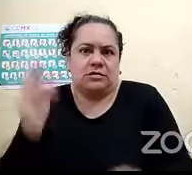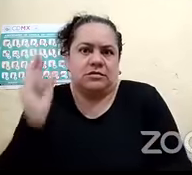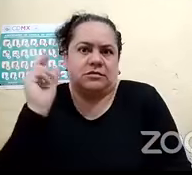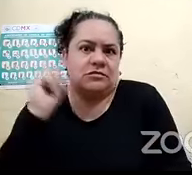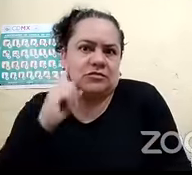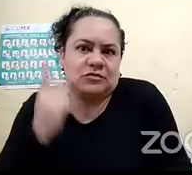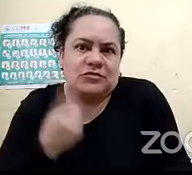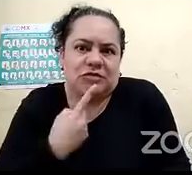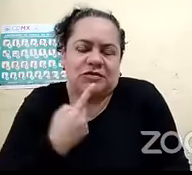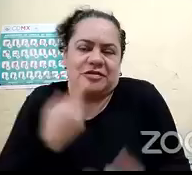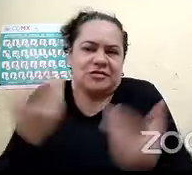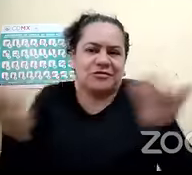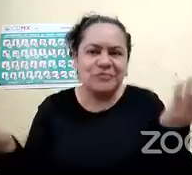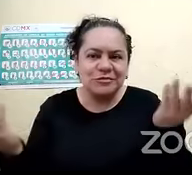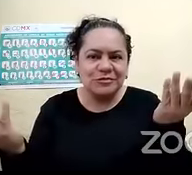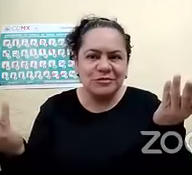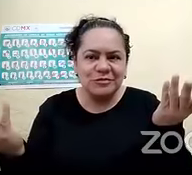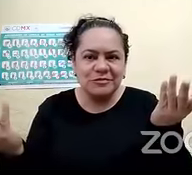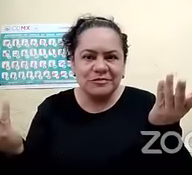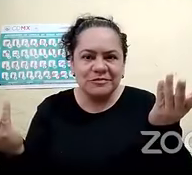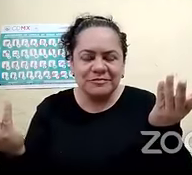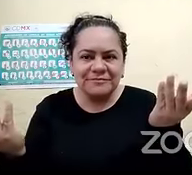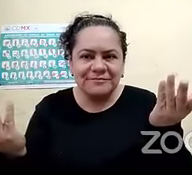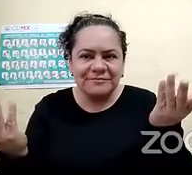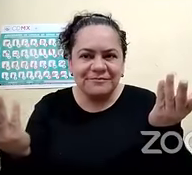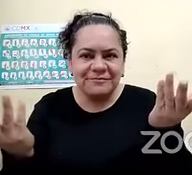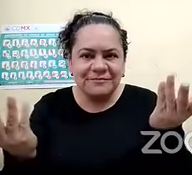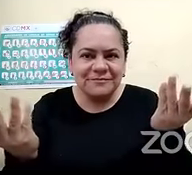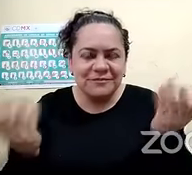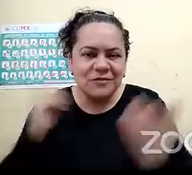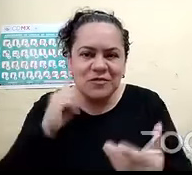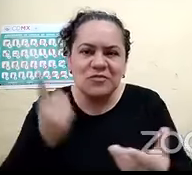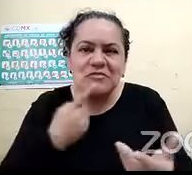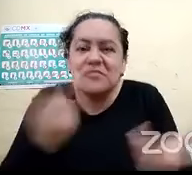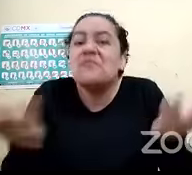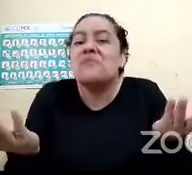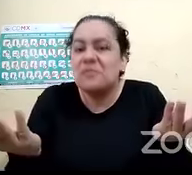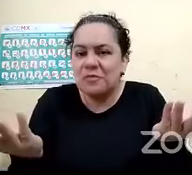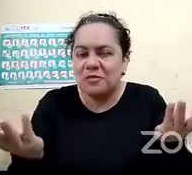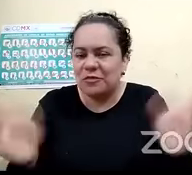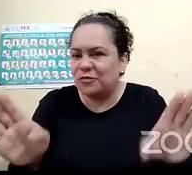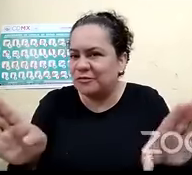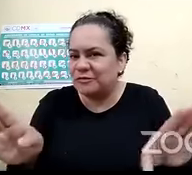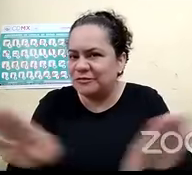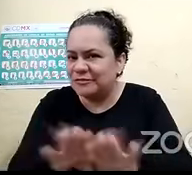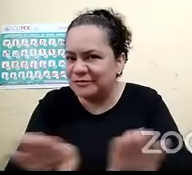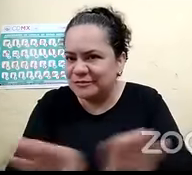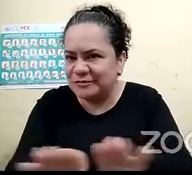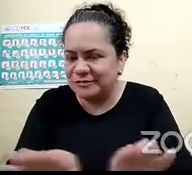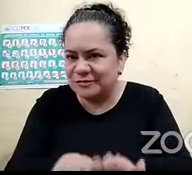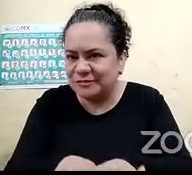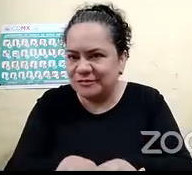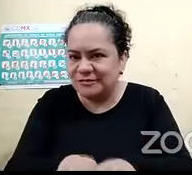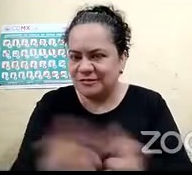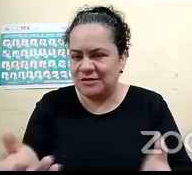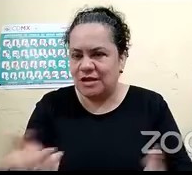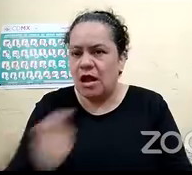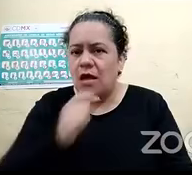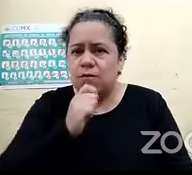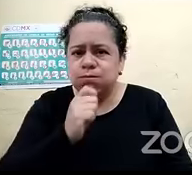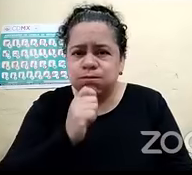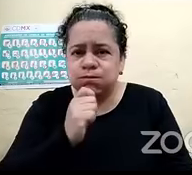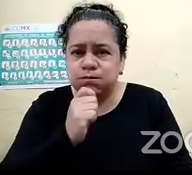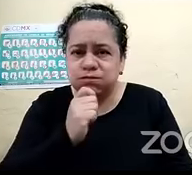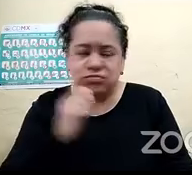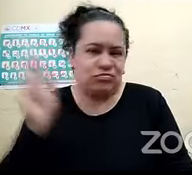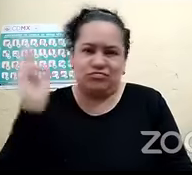¿cómo va a escuchar o cómo va a saber que se está activando de manera correcta el silbato que se está sugiriendo